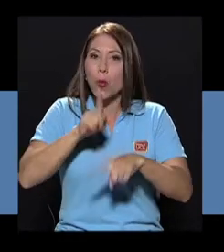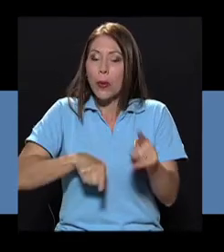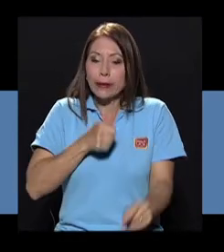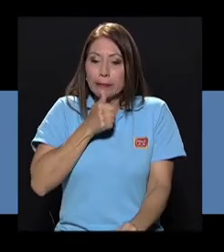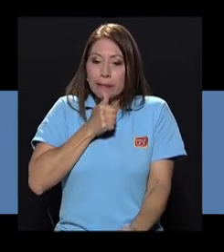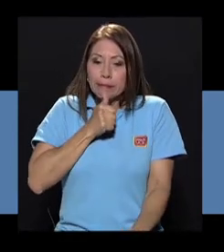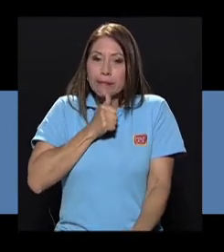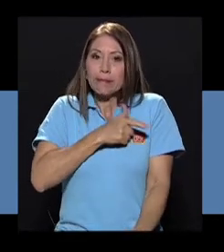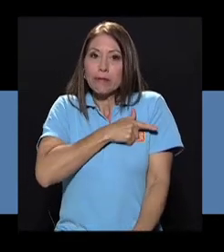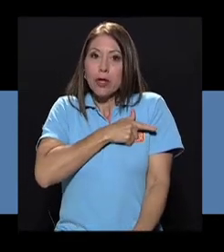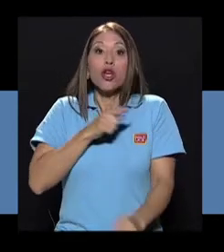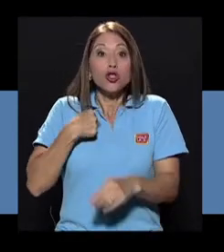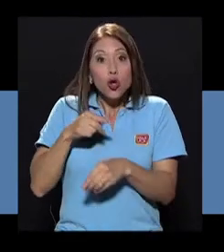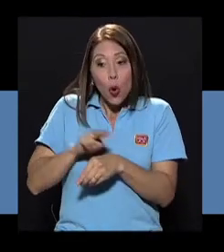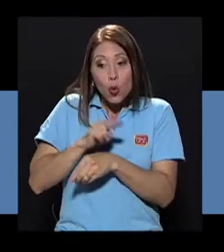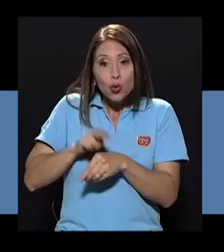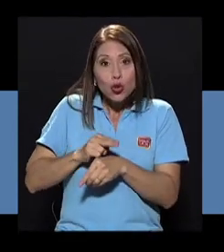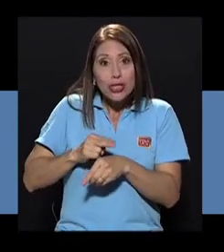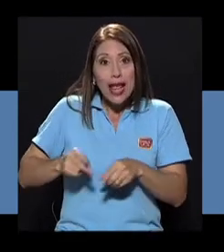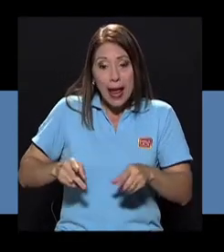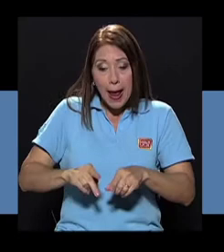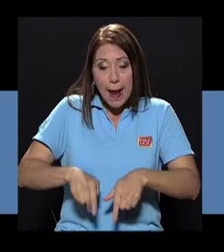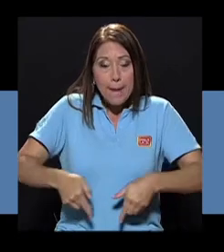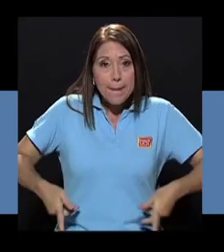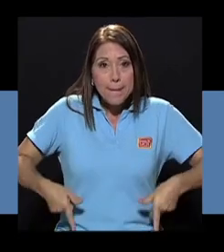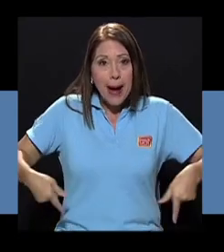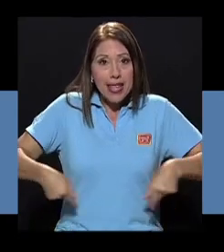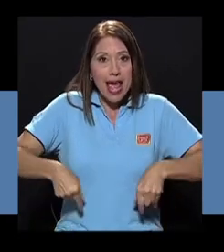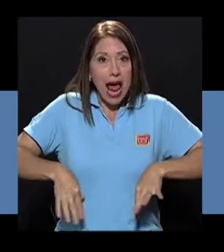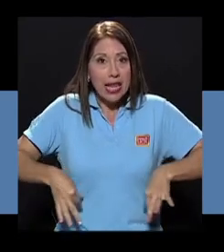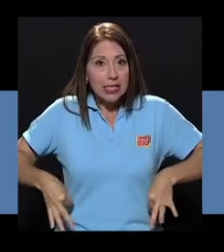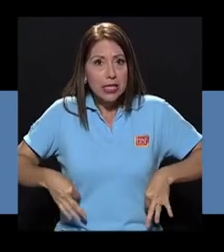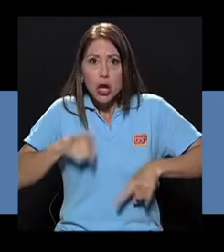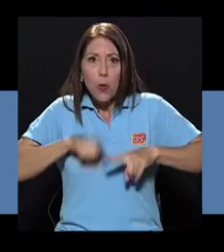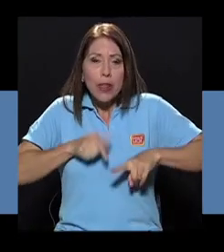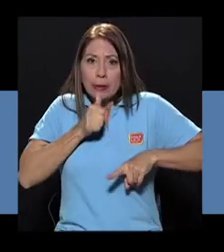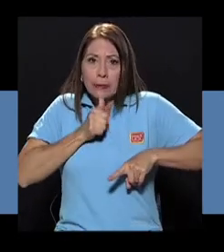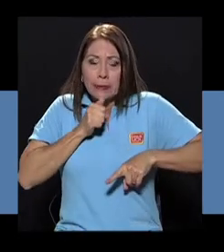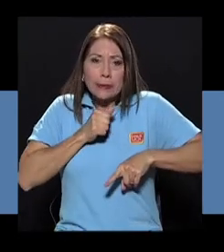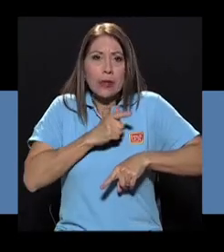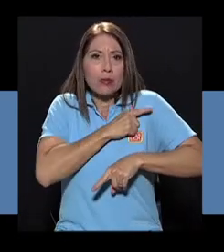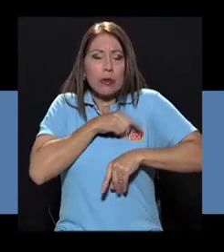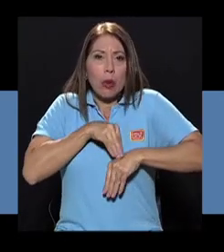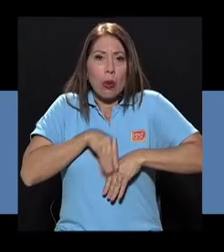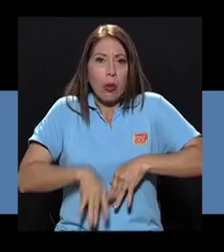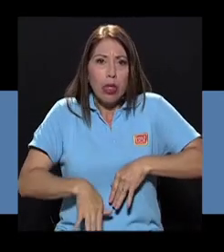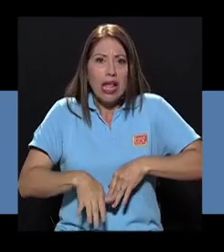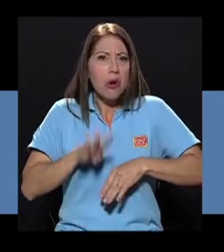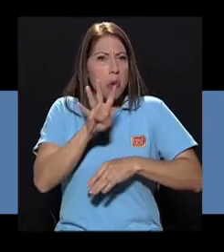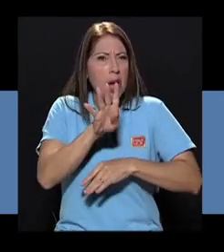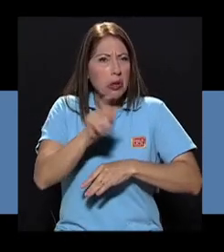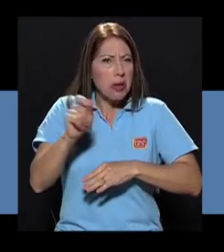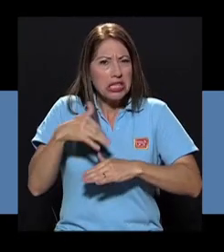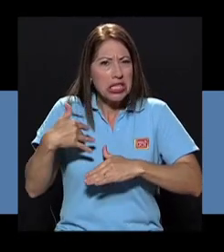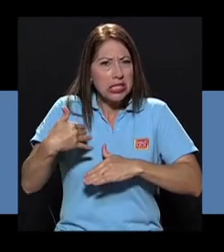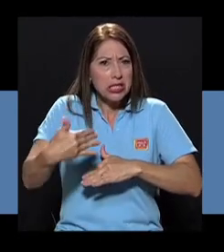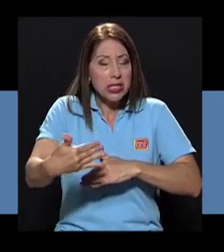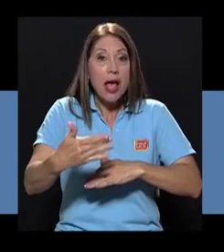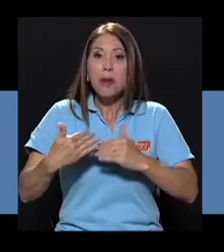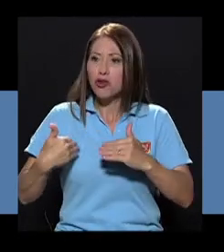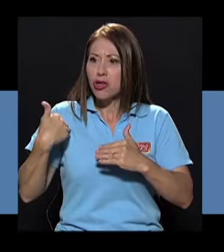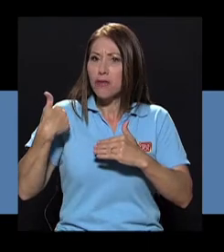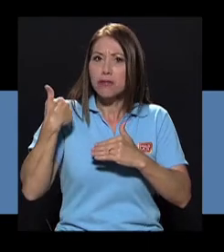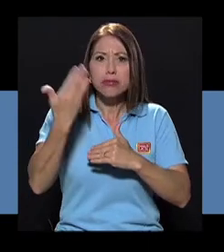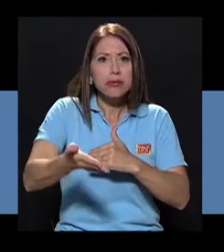hay incontinencia urinaria. Yo usé pañales incluso casi por cuatro o cinco meses. Pero después de casi cuatro